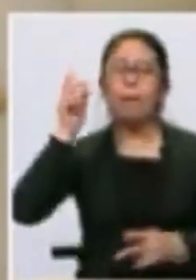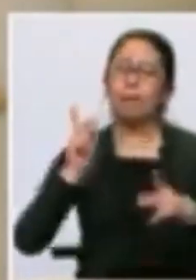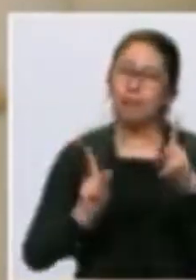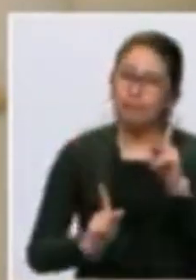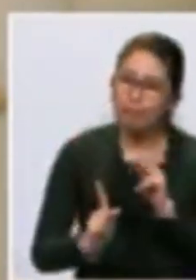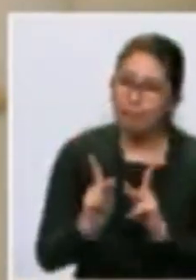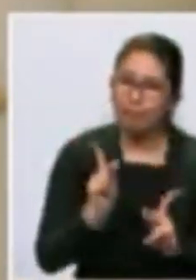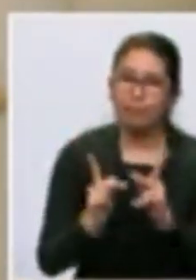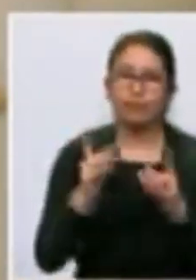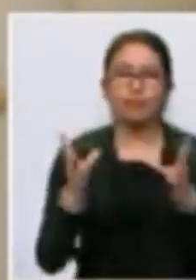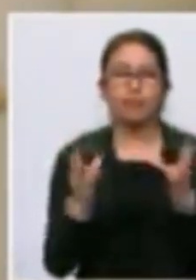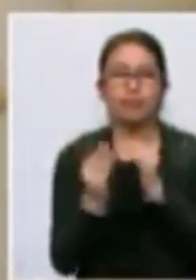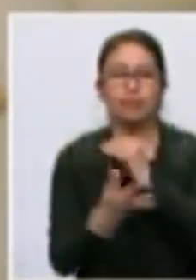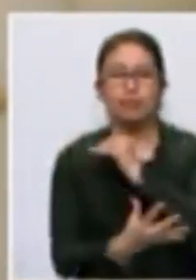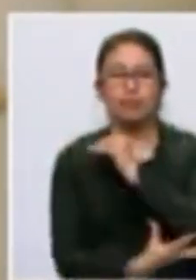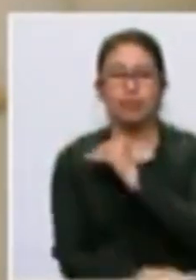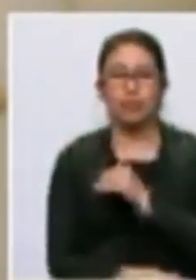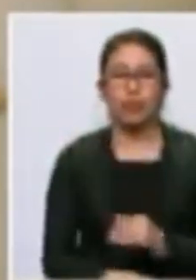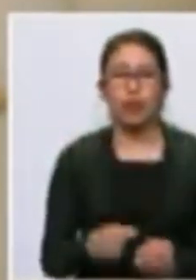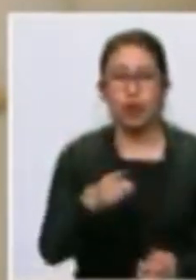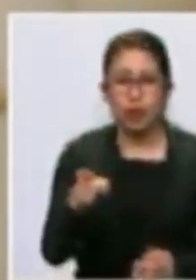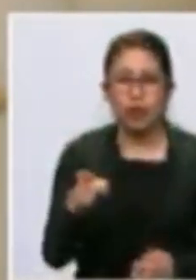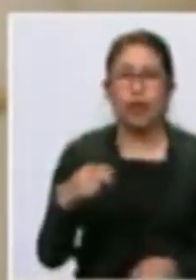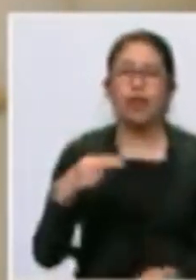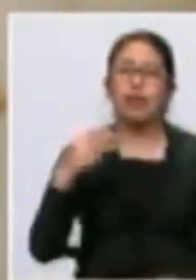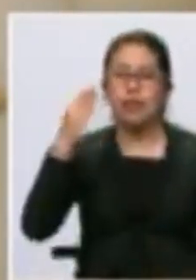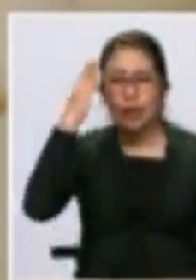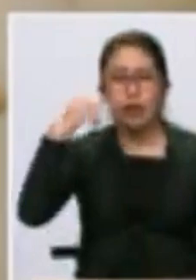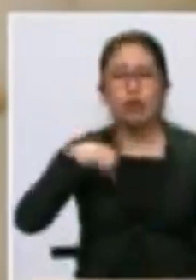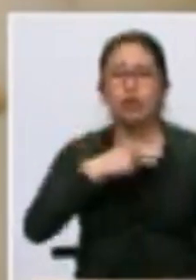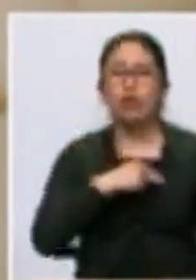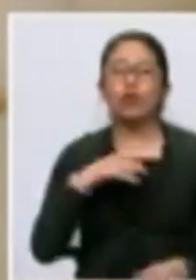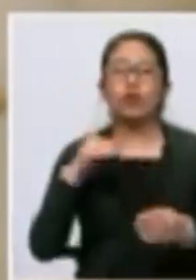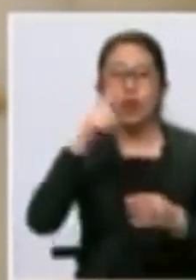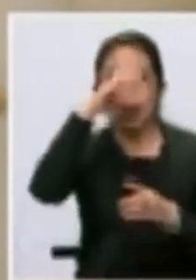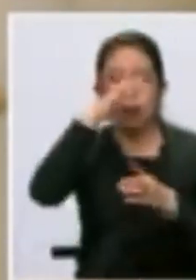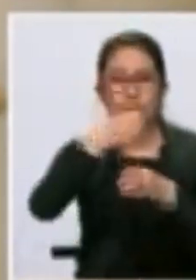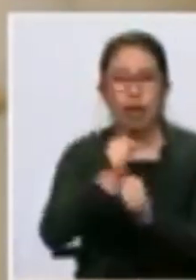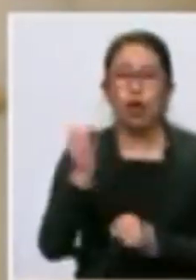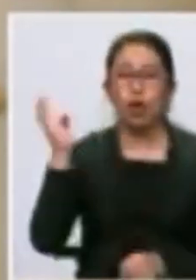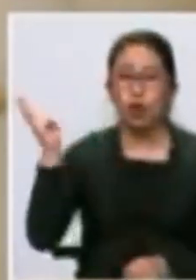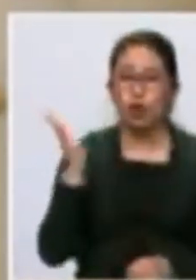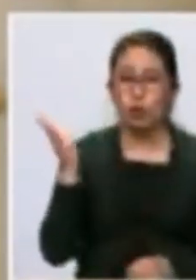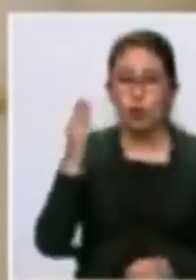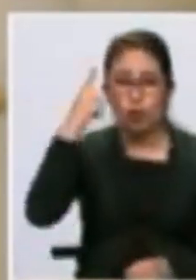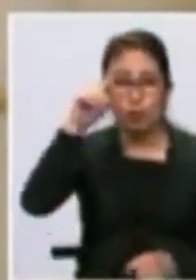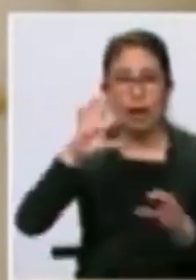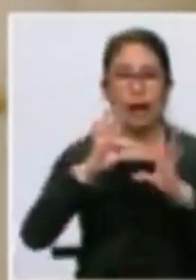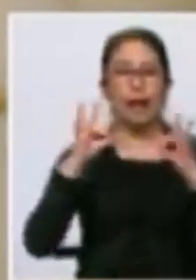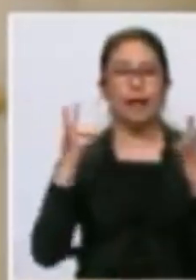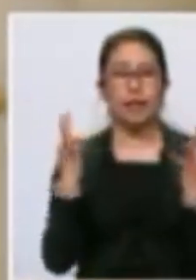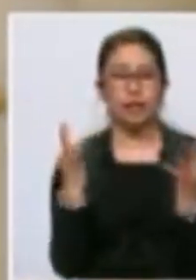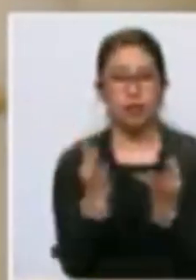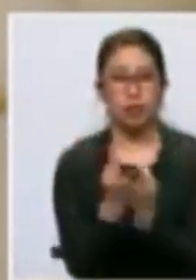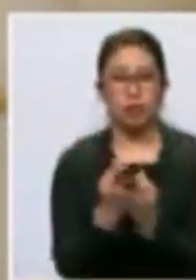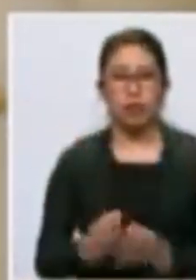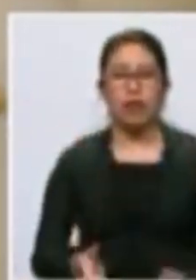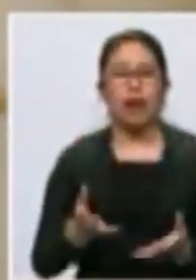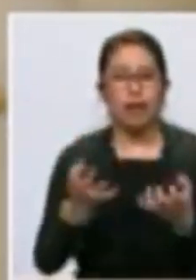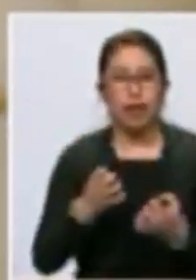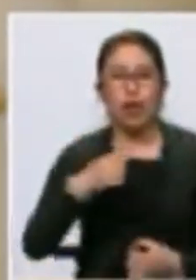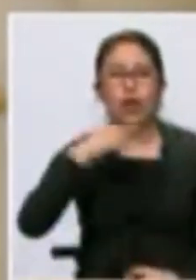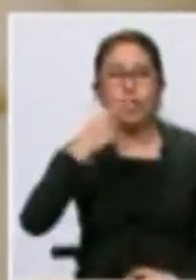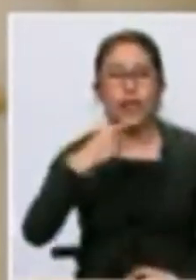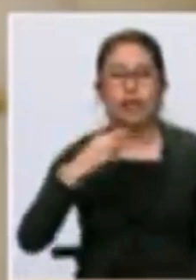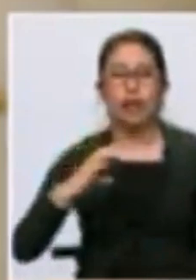necesitados. Y por eso hicimos los bonos de ayuda directa a las familias. Finalmente, quiero manifestarle a la COP